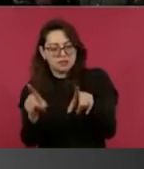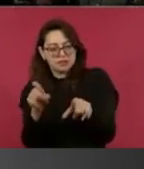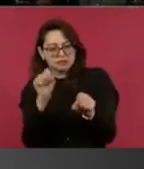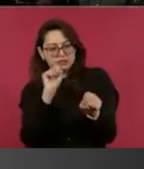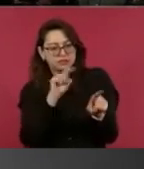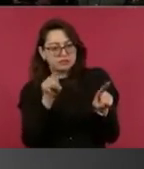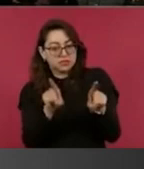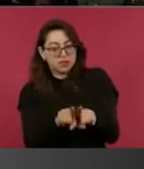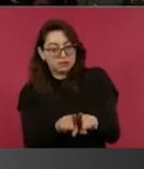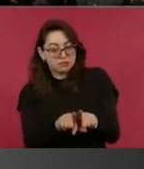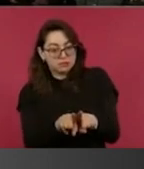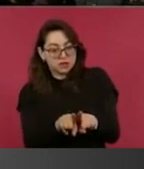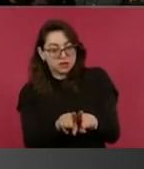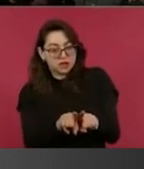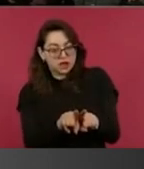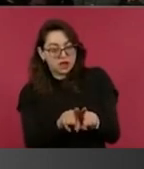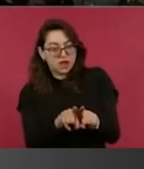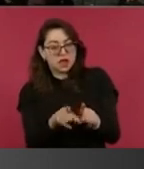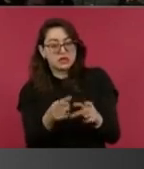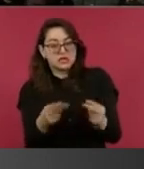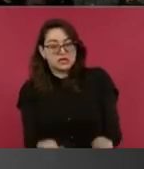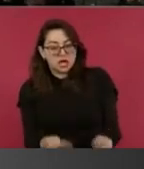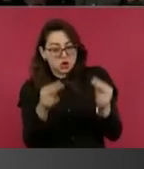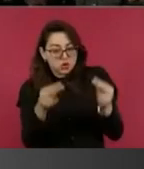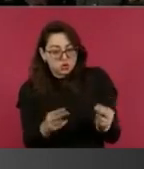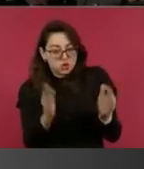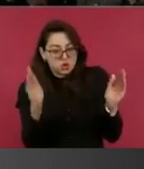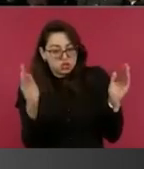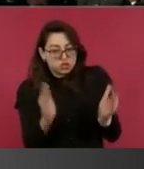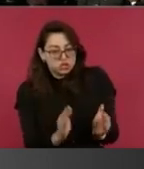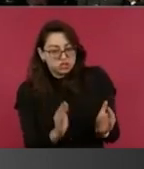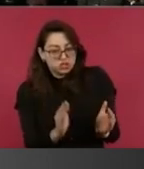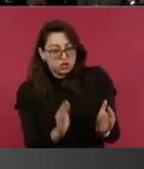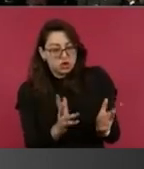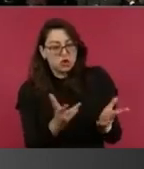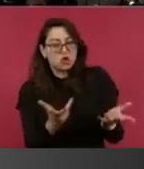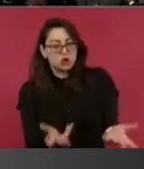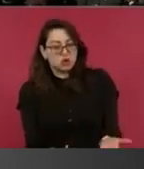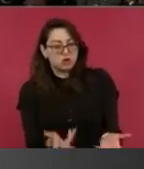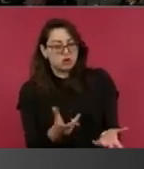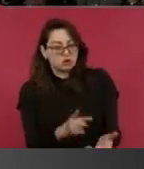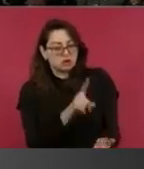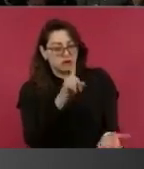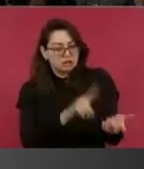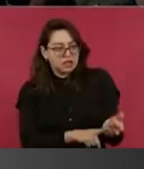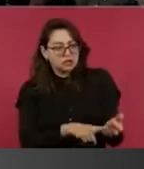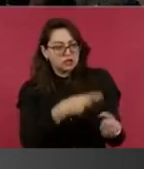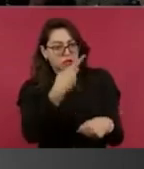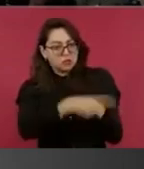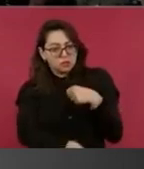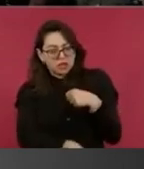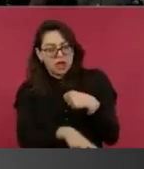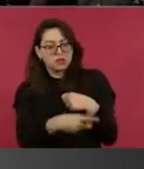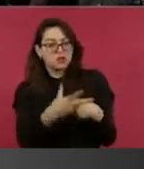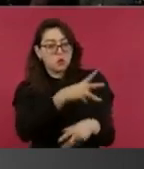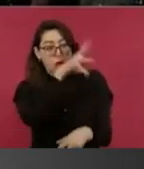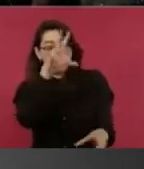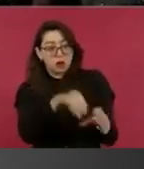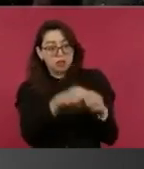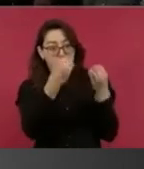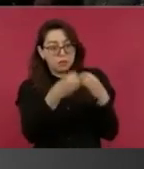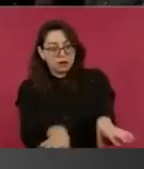a los pequeños y medianos comercios, evaluando sus daños como pérdida total, grave, medio o bajo